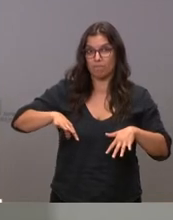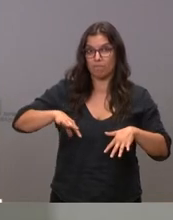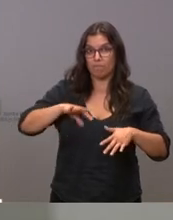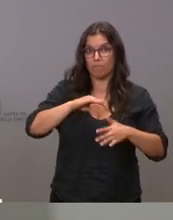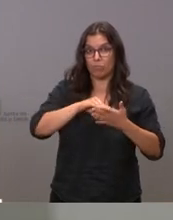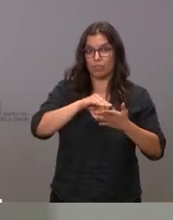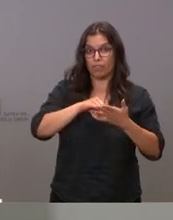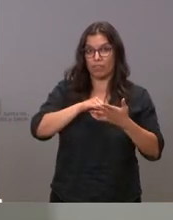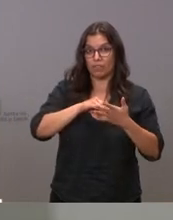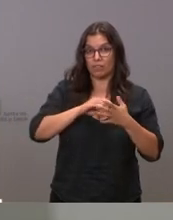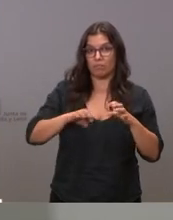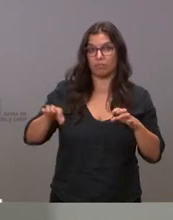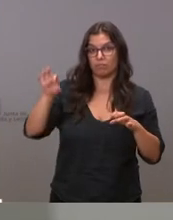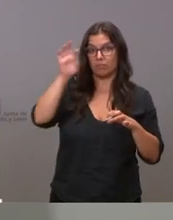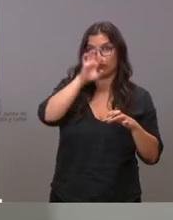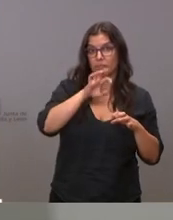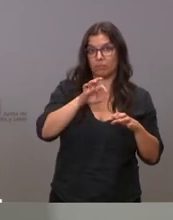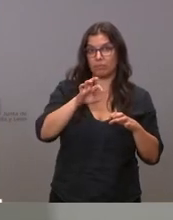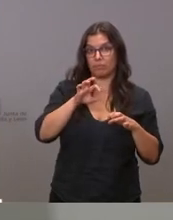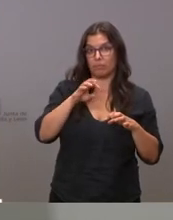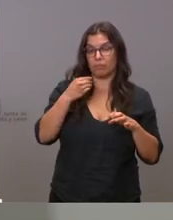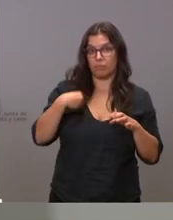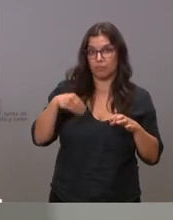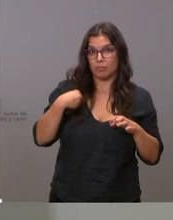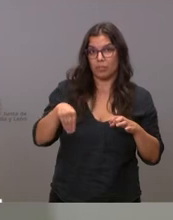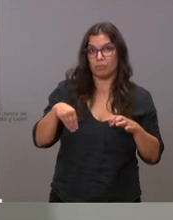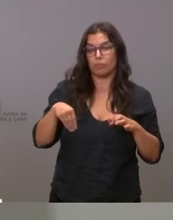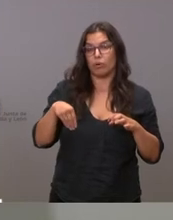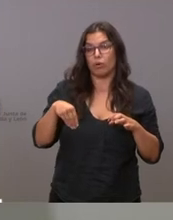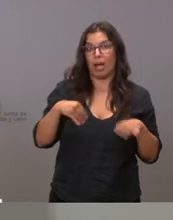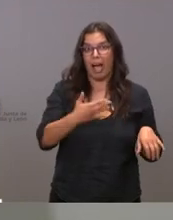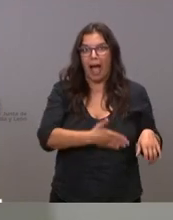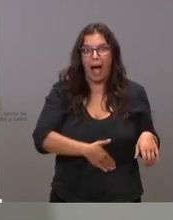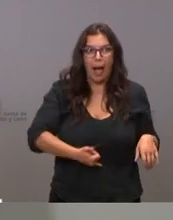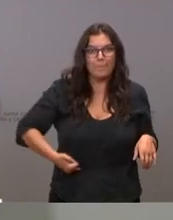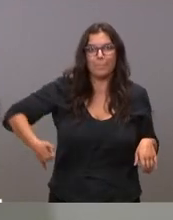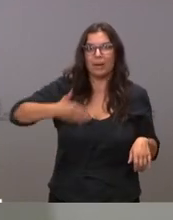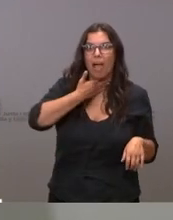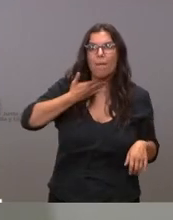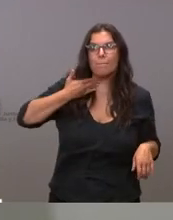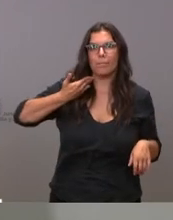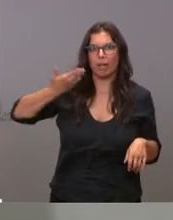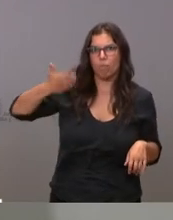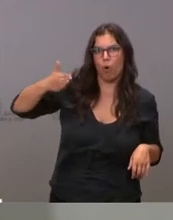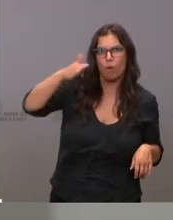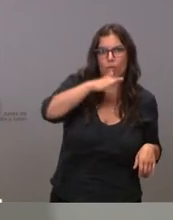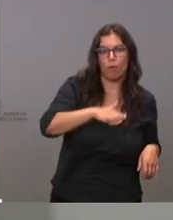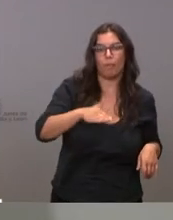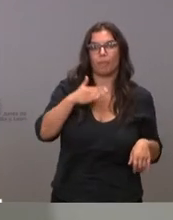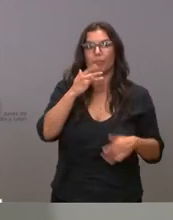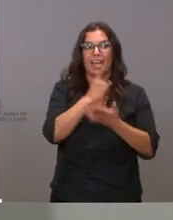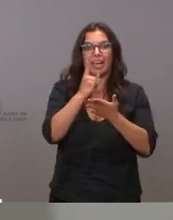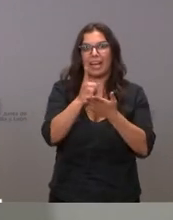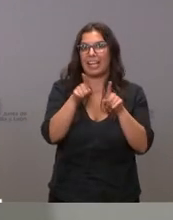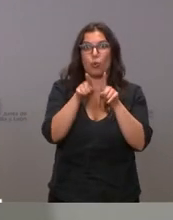es la desnutrición la desnutrición era lo que mataba a la gente hombre comer carne como todo en justa medida